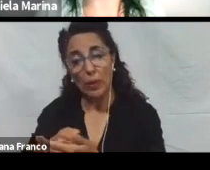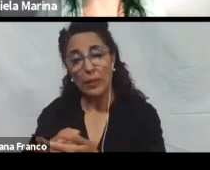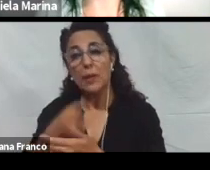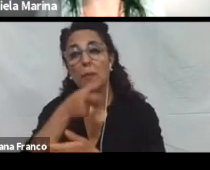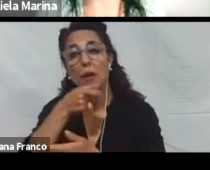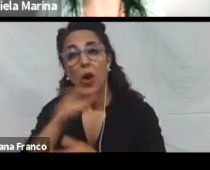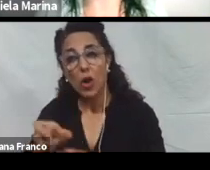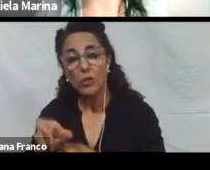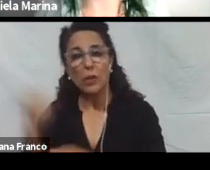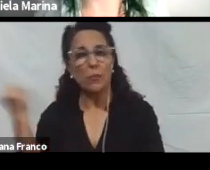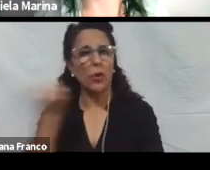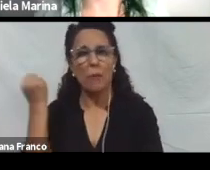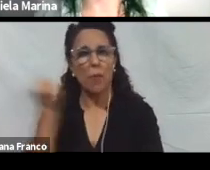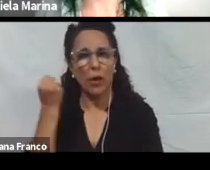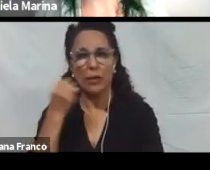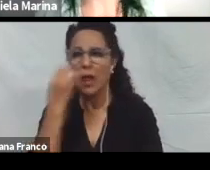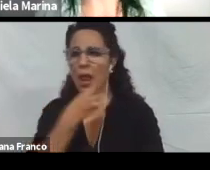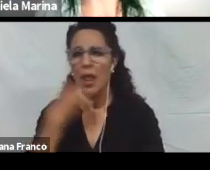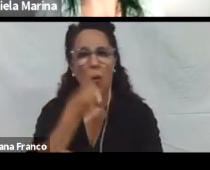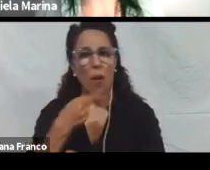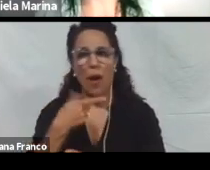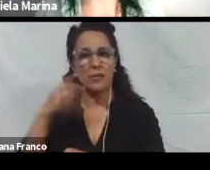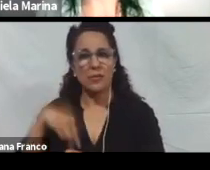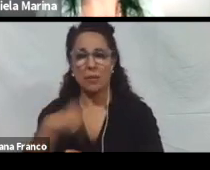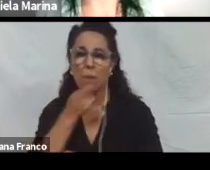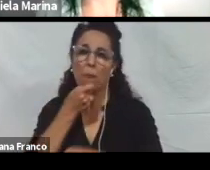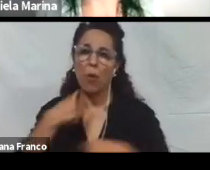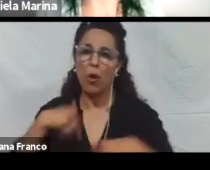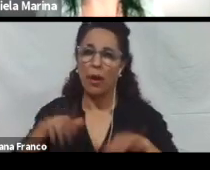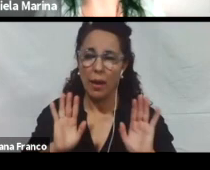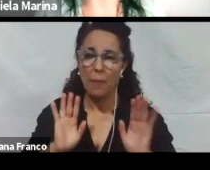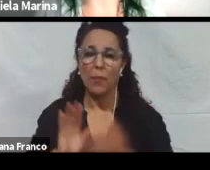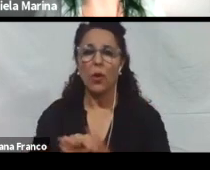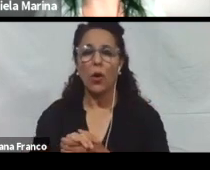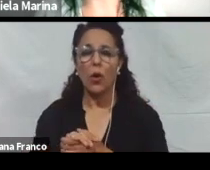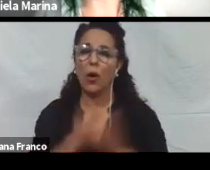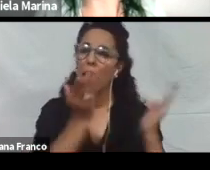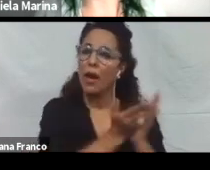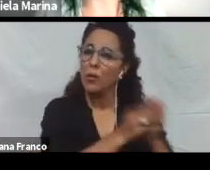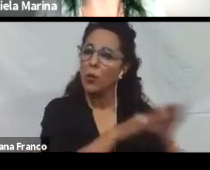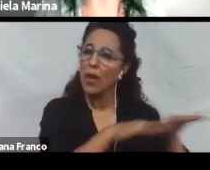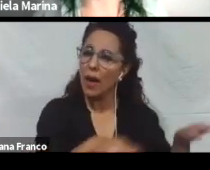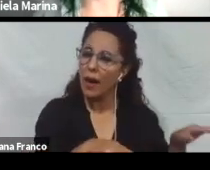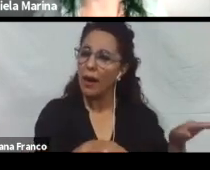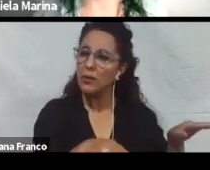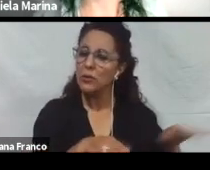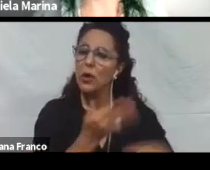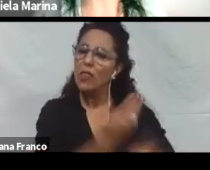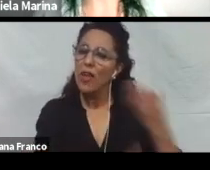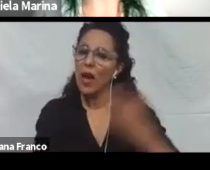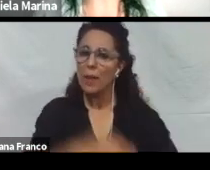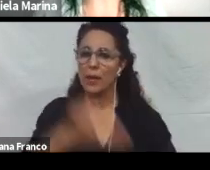importantes de manera no lingüística. Bueno, por ejemplo, para el caso de estudiantes con algún tipo de discapacidad cognitiva,